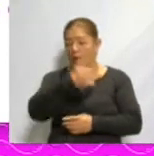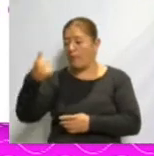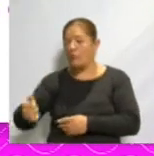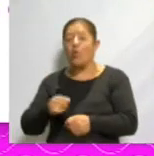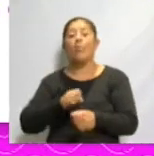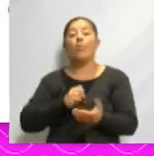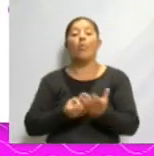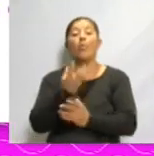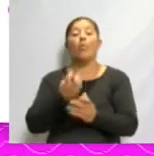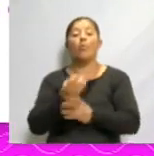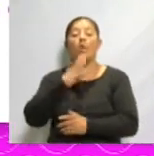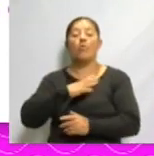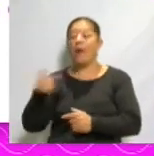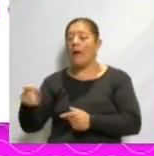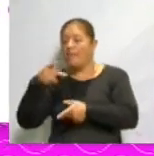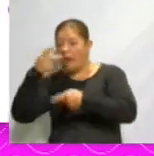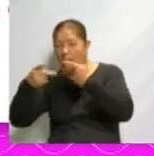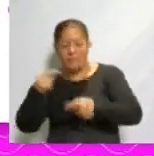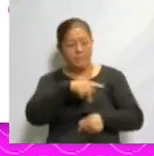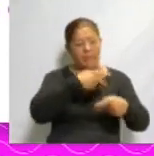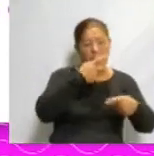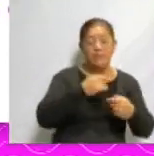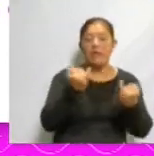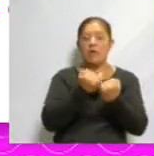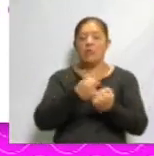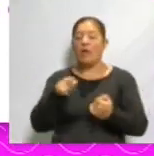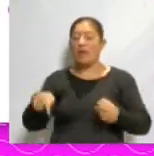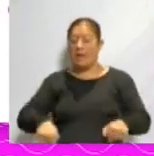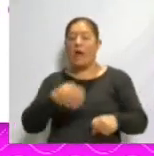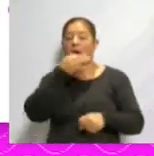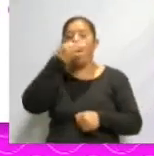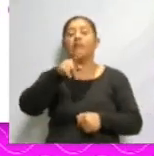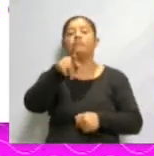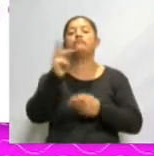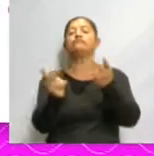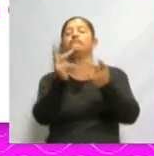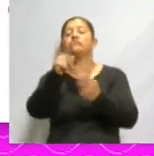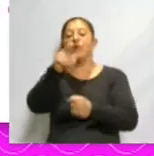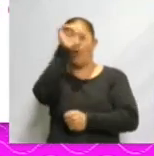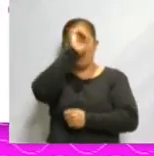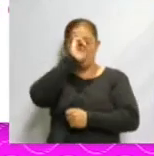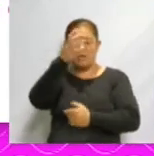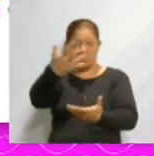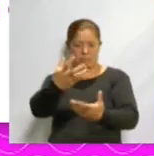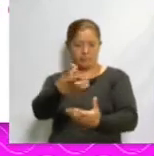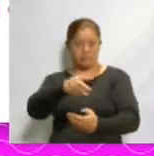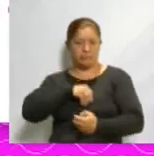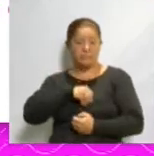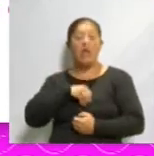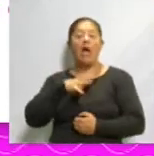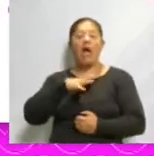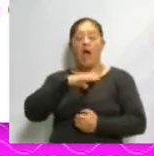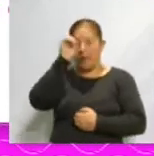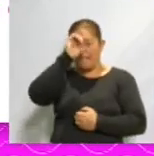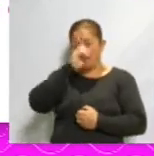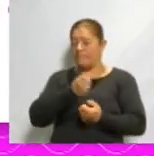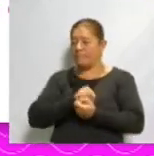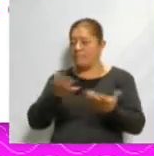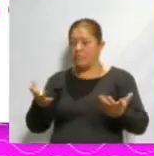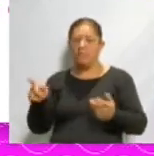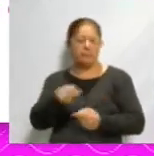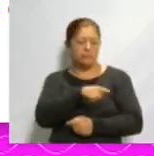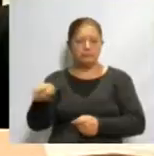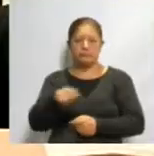intervenir. Además, es el que otorga la palabra al público, escucha las opiniones y orienta la información para que la discusión sea